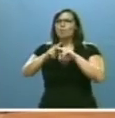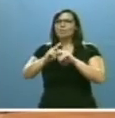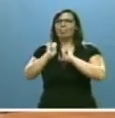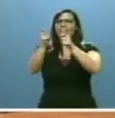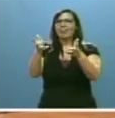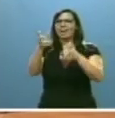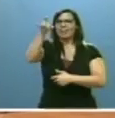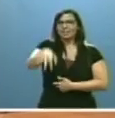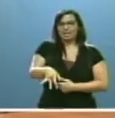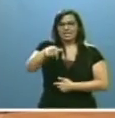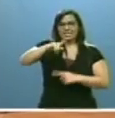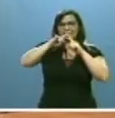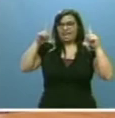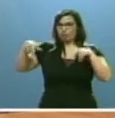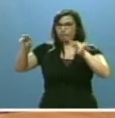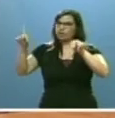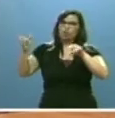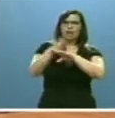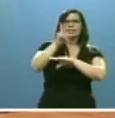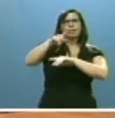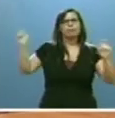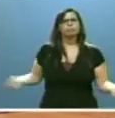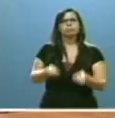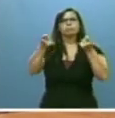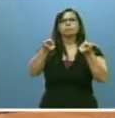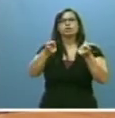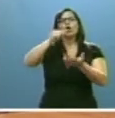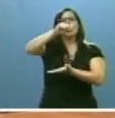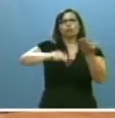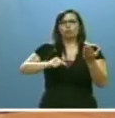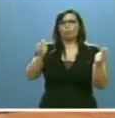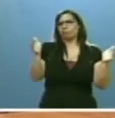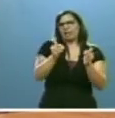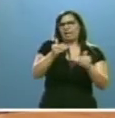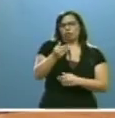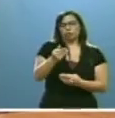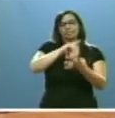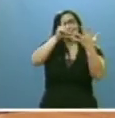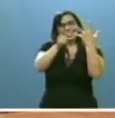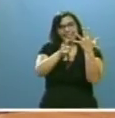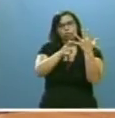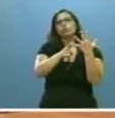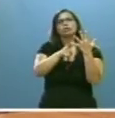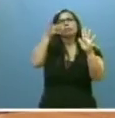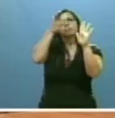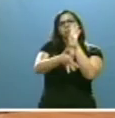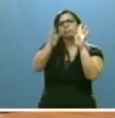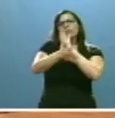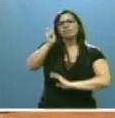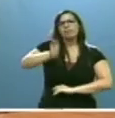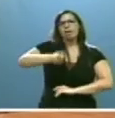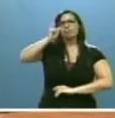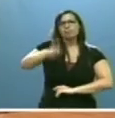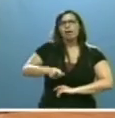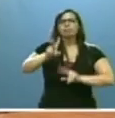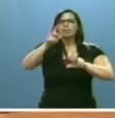antes de finalizar este año daremos publicidad también a los contratos menores. Y cinco, la rendición de cuentas regulares sobre